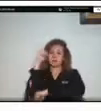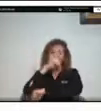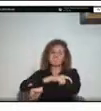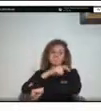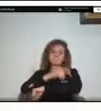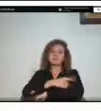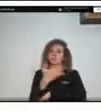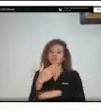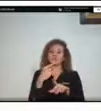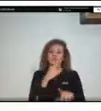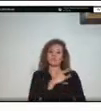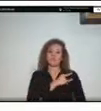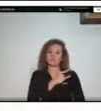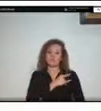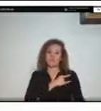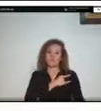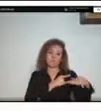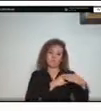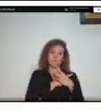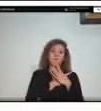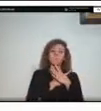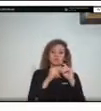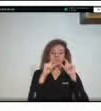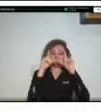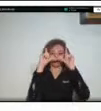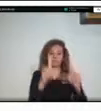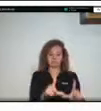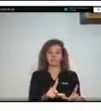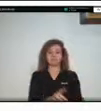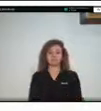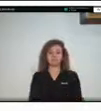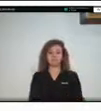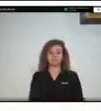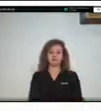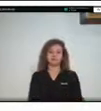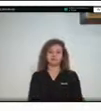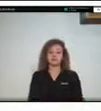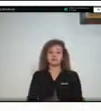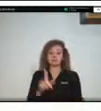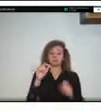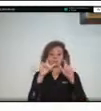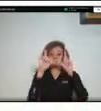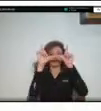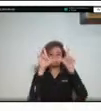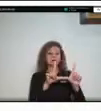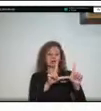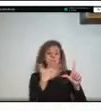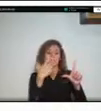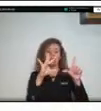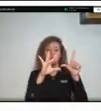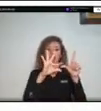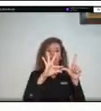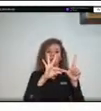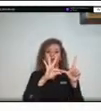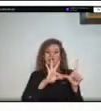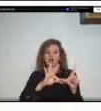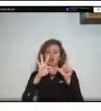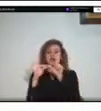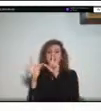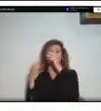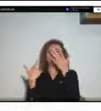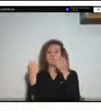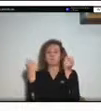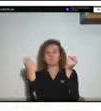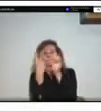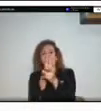pedagógica y tecnológica de colombia o ptc tiene título de especialización en evaluación de riesgos y prevención de desastres de la